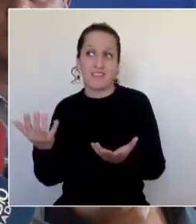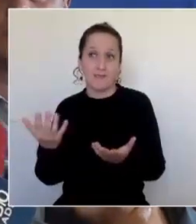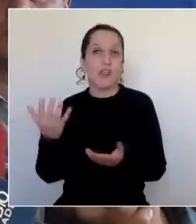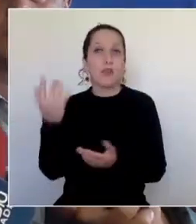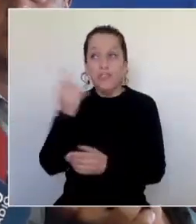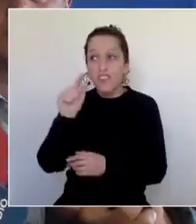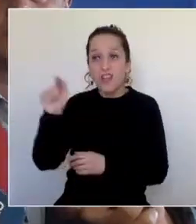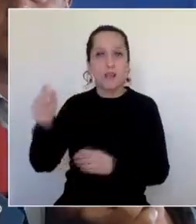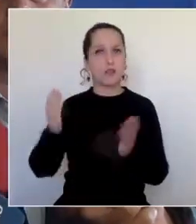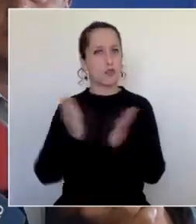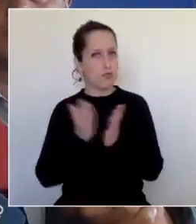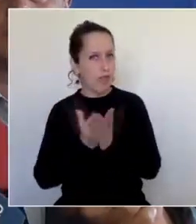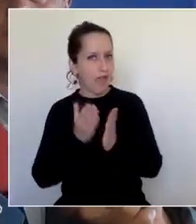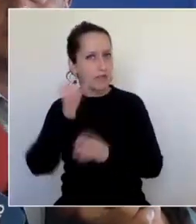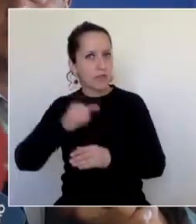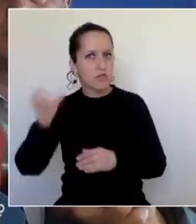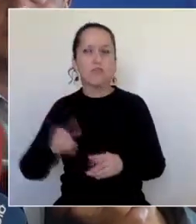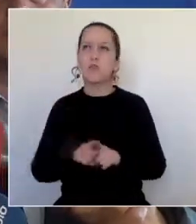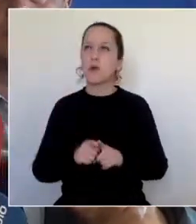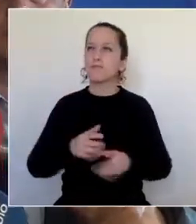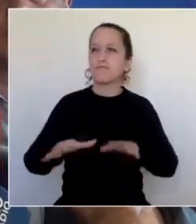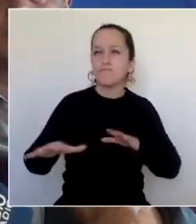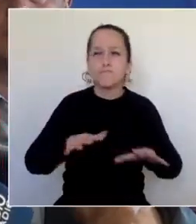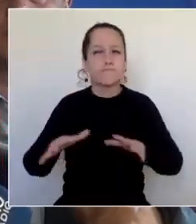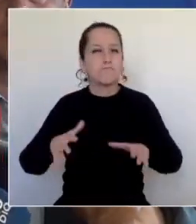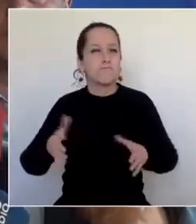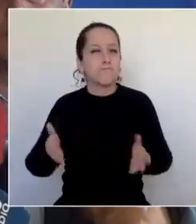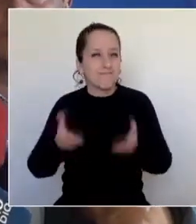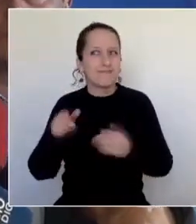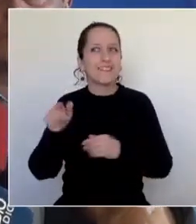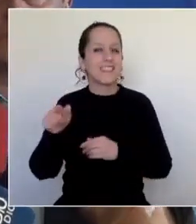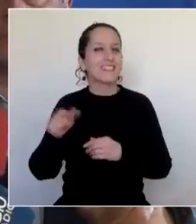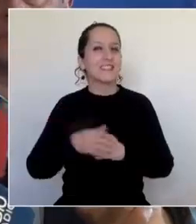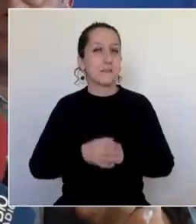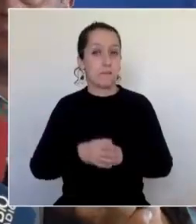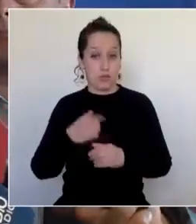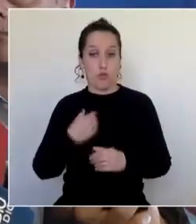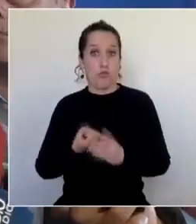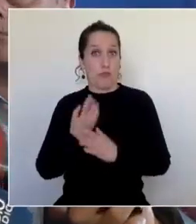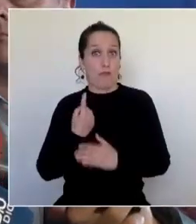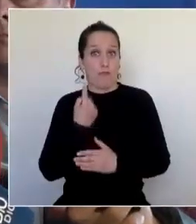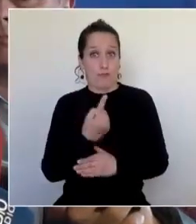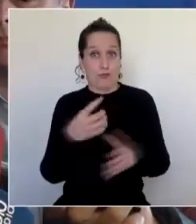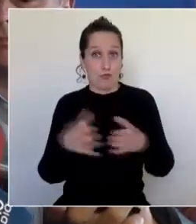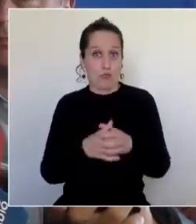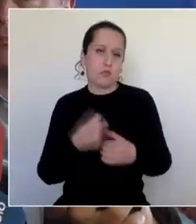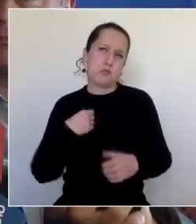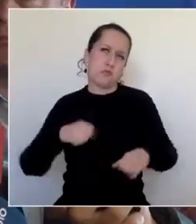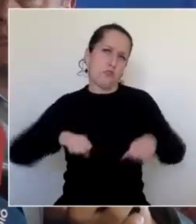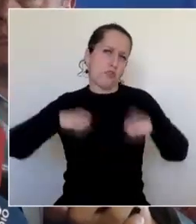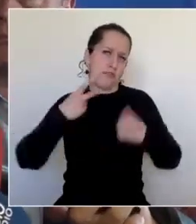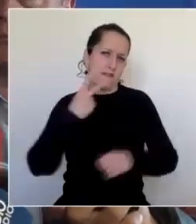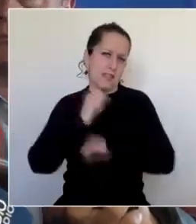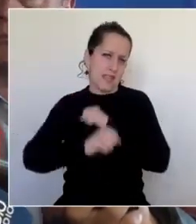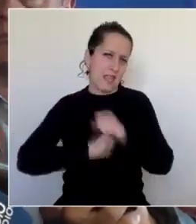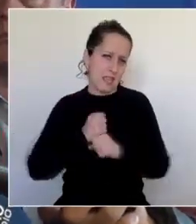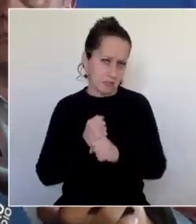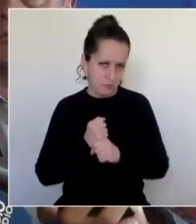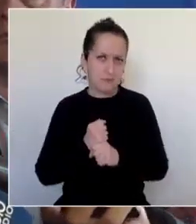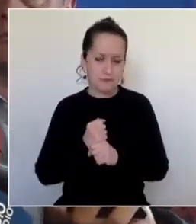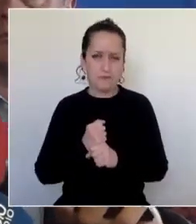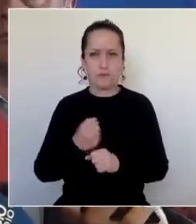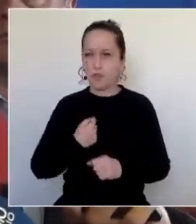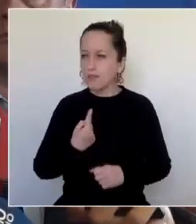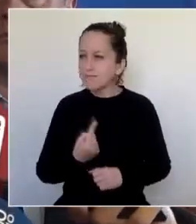universidad, de los estudiantes que tienen un poder enorme. Y yo cuando entré a este grupo, cuando venía como 20, sentía esa